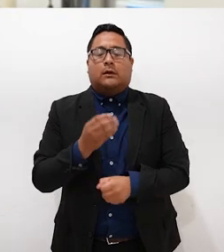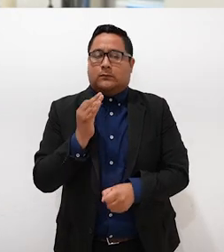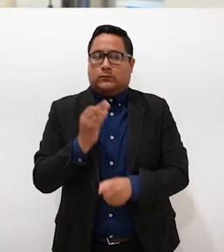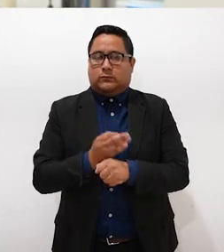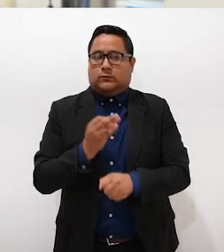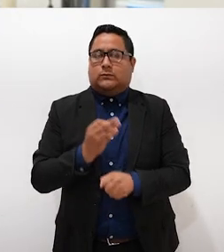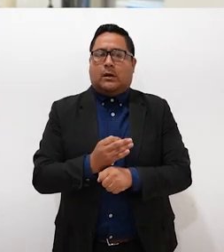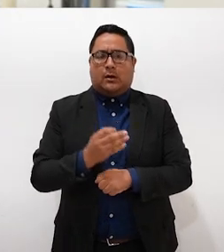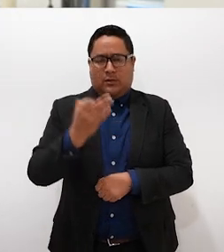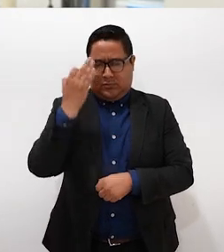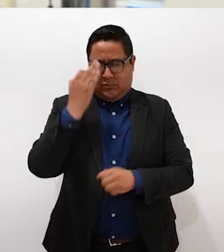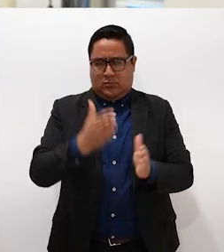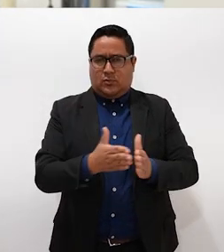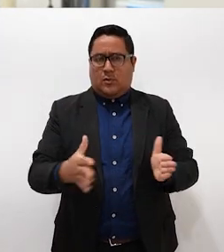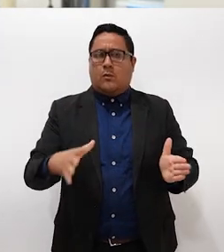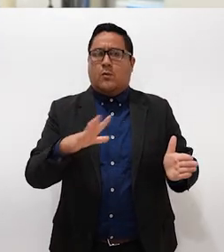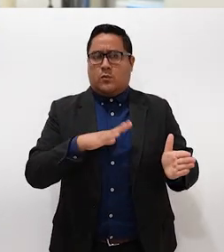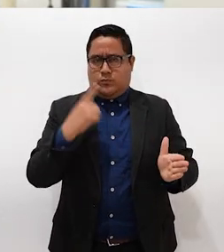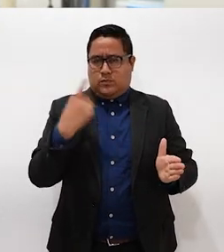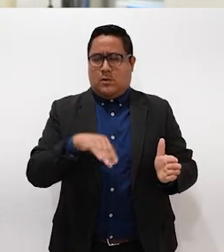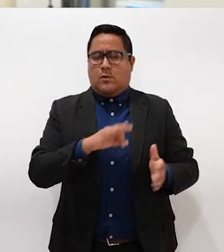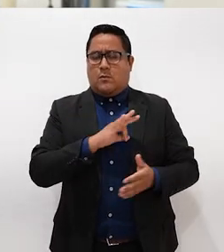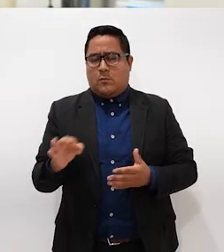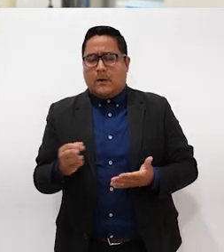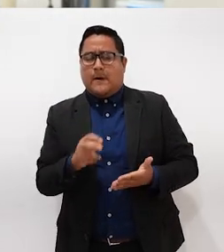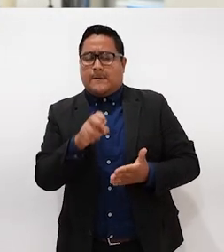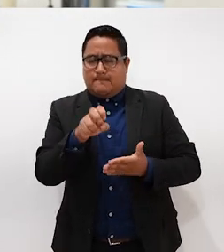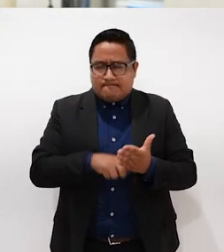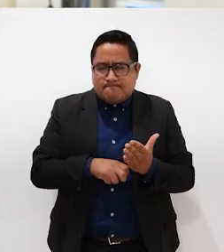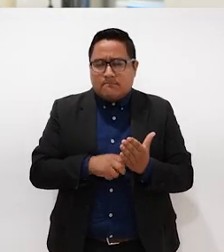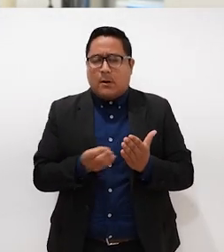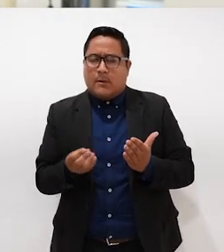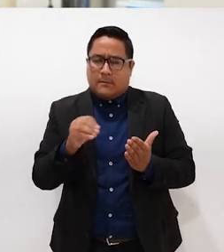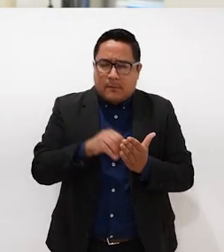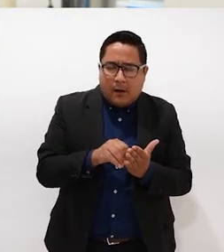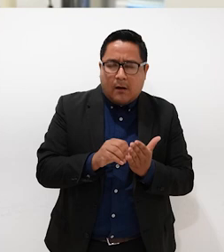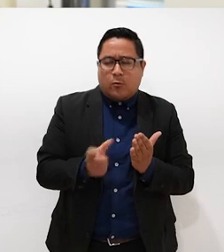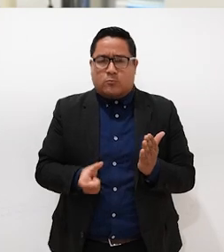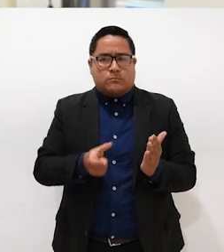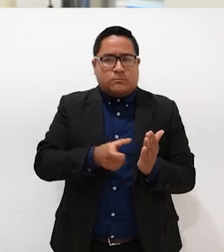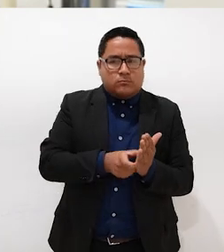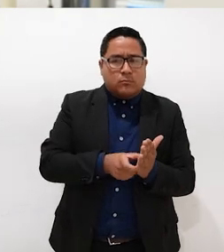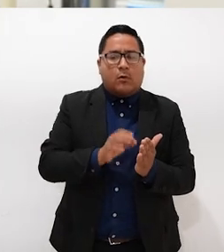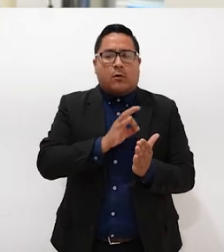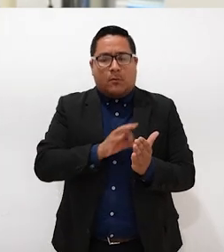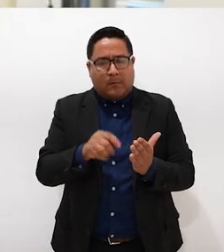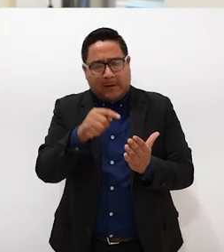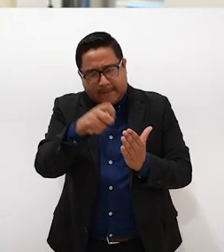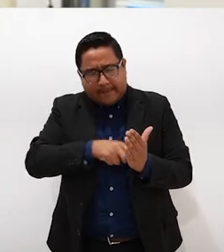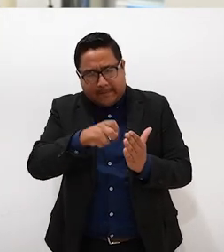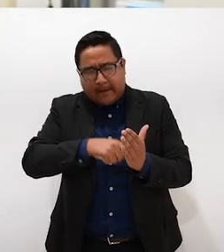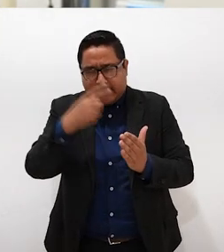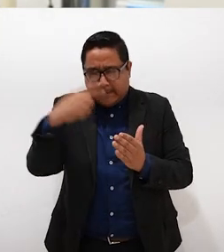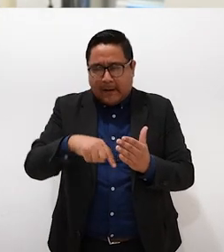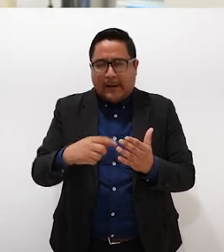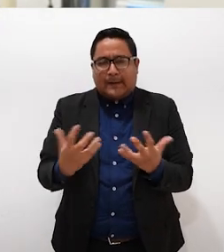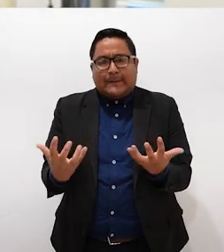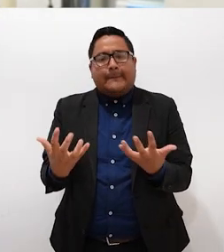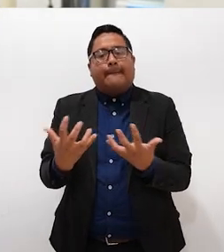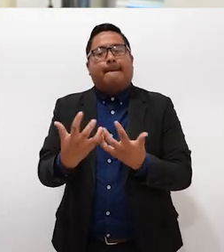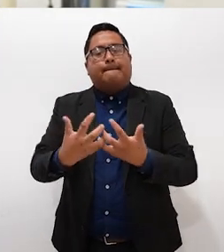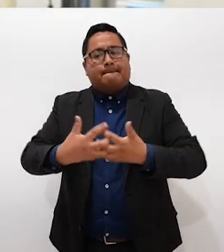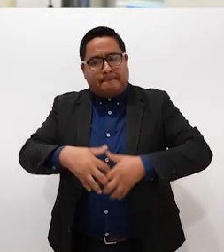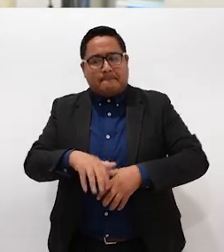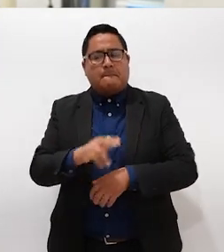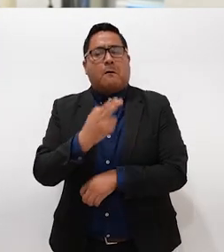estamos en tiempo para poder agregar, anexar y poder adecuar la ley como tal